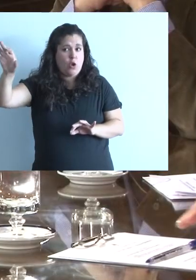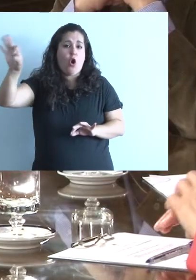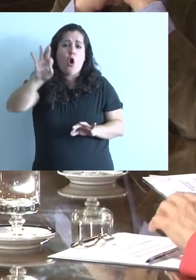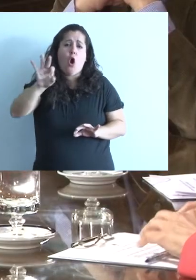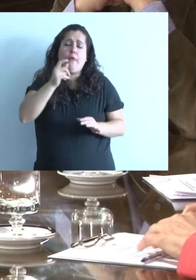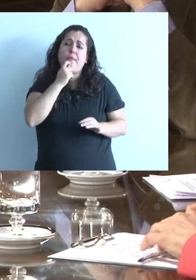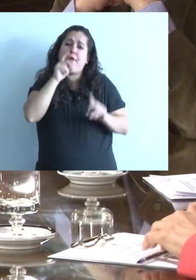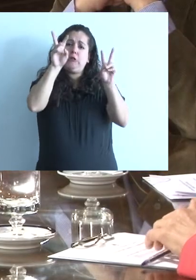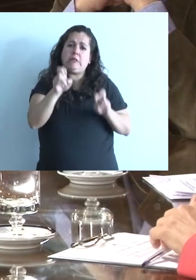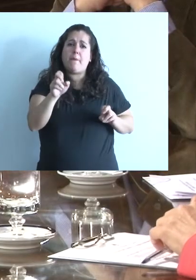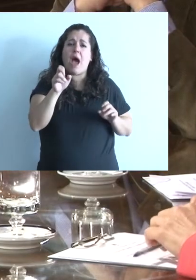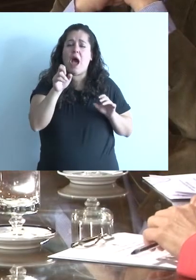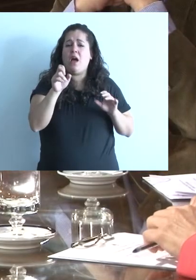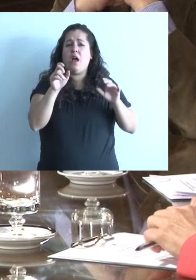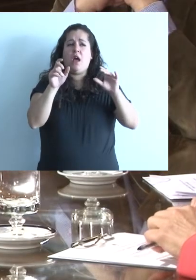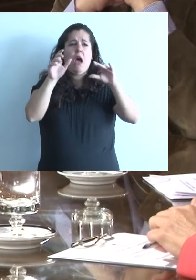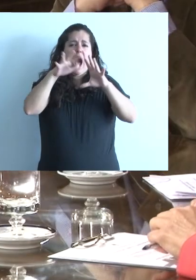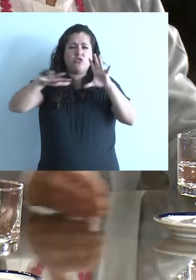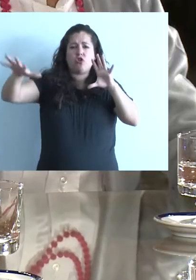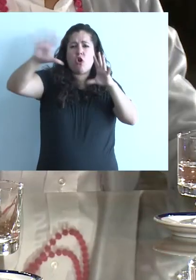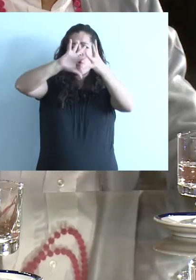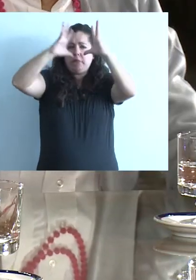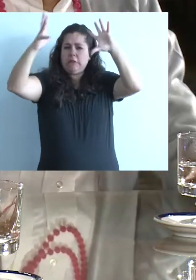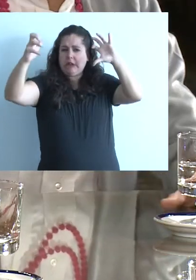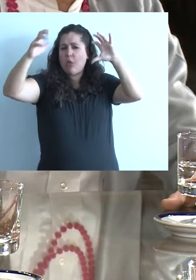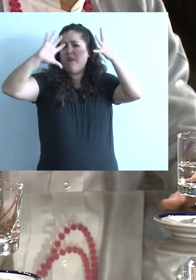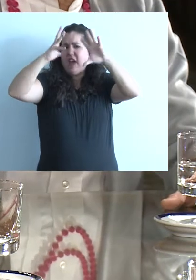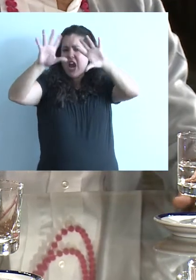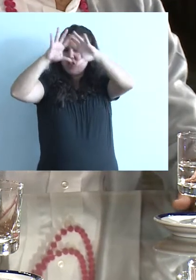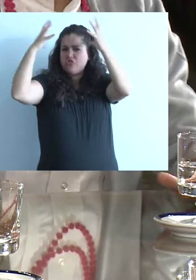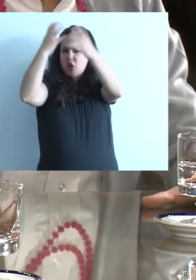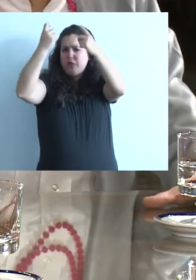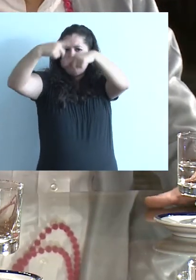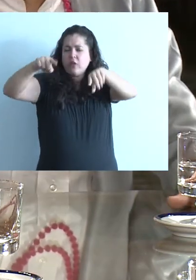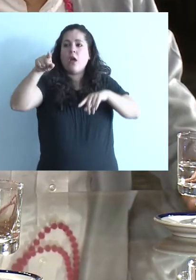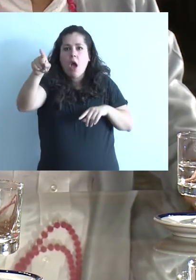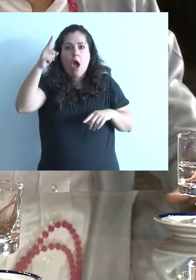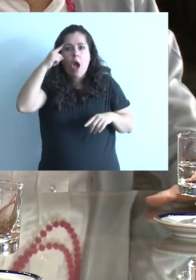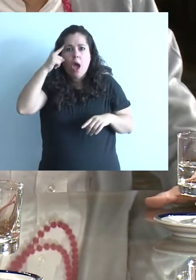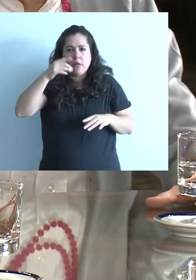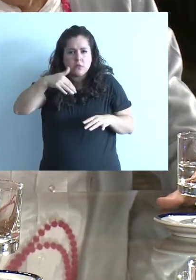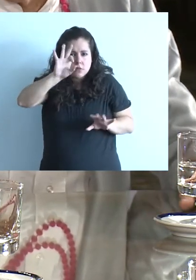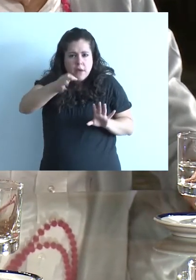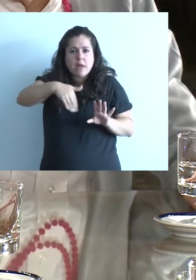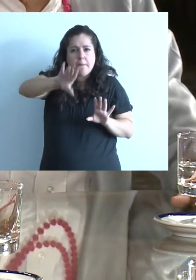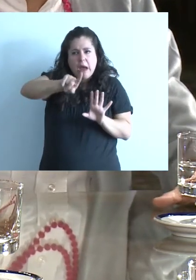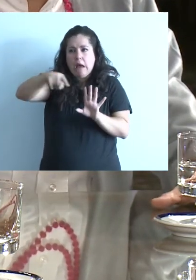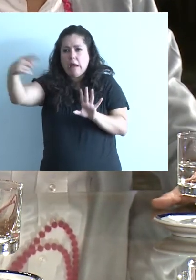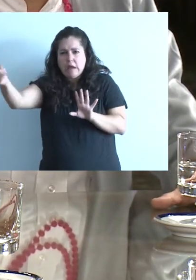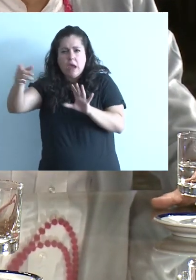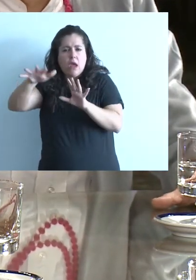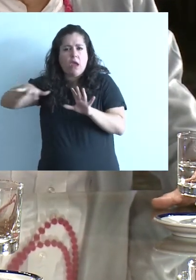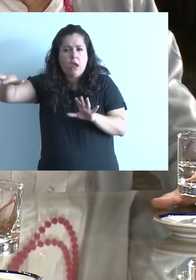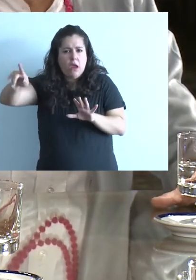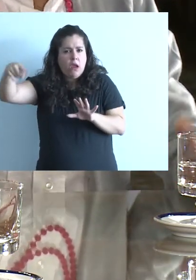conocimiento, por ejemplo, astronómico, estaban más adelantados que la Grecia del siglo V a.C., la Grecia del